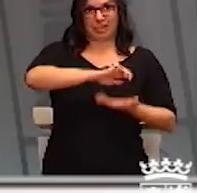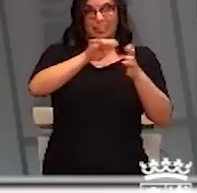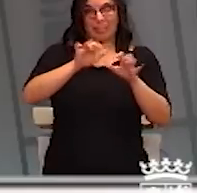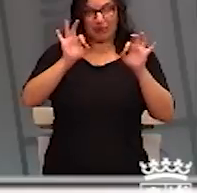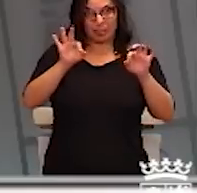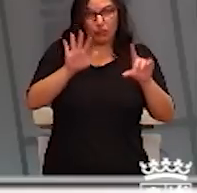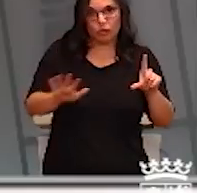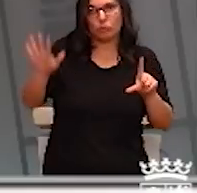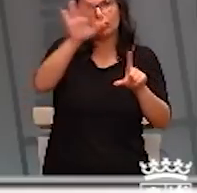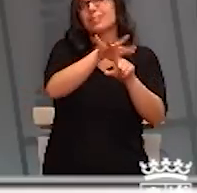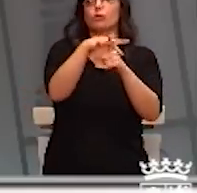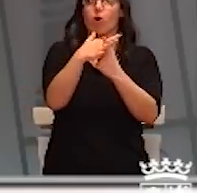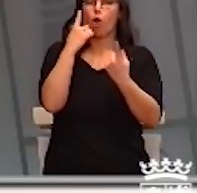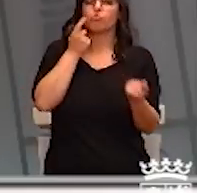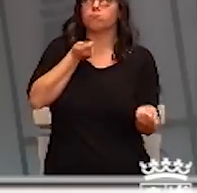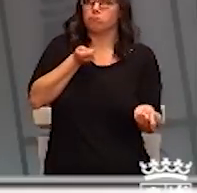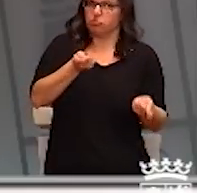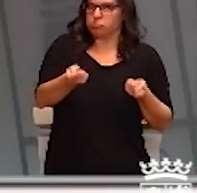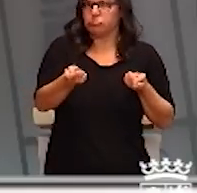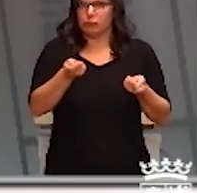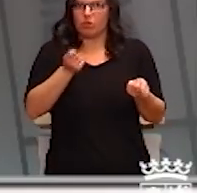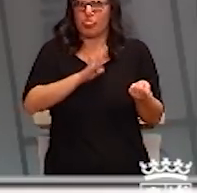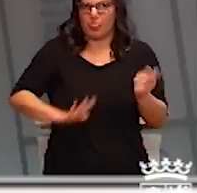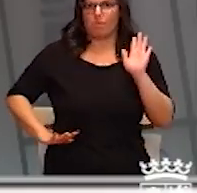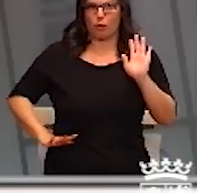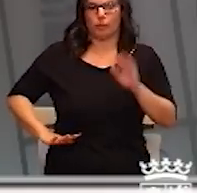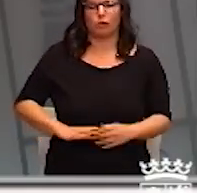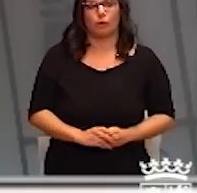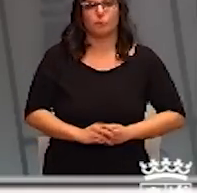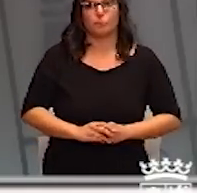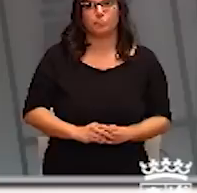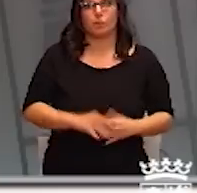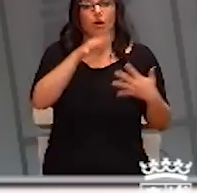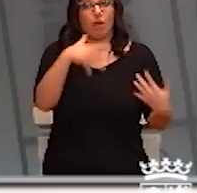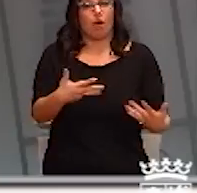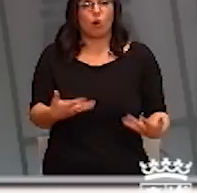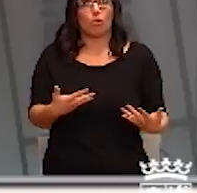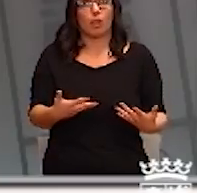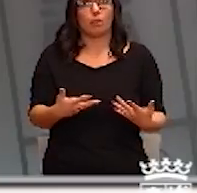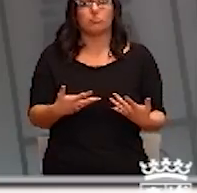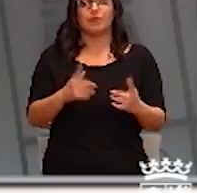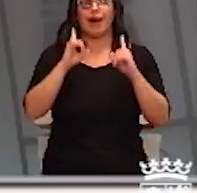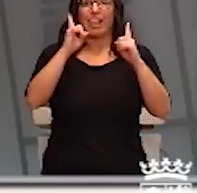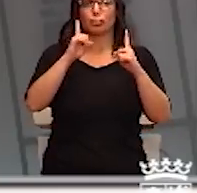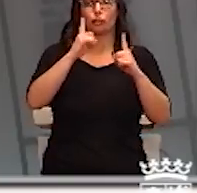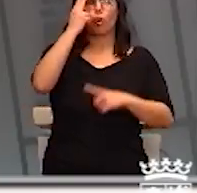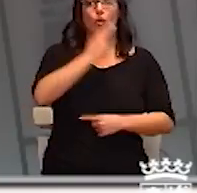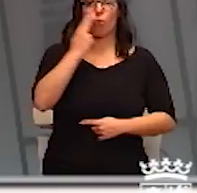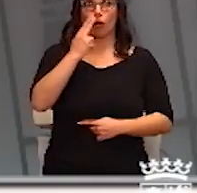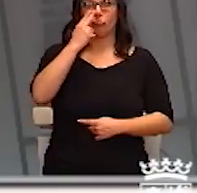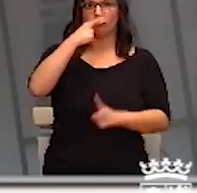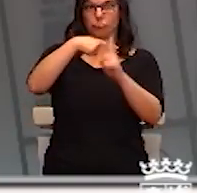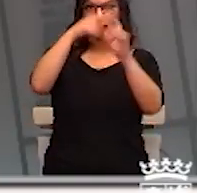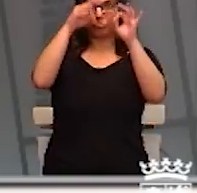situación contenida, muy contenida de momento. Tenemos en el momento actual 71 casos, de los cuales